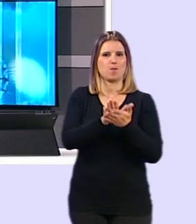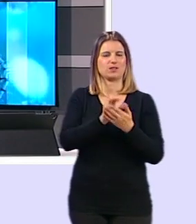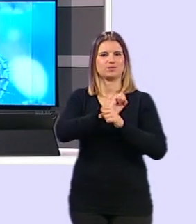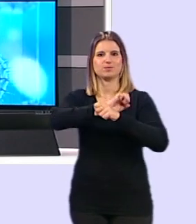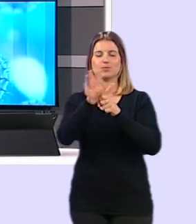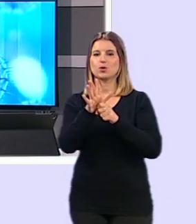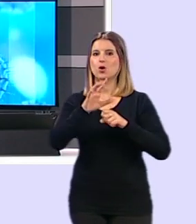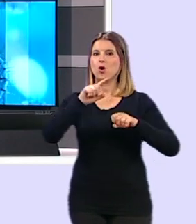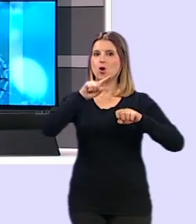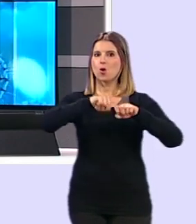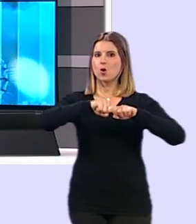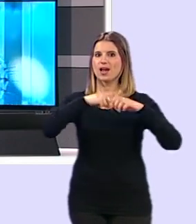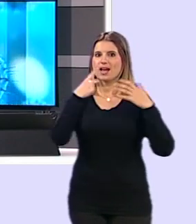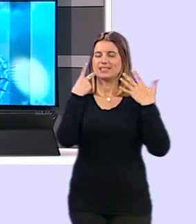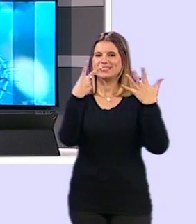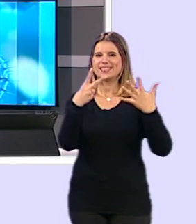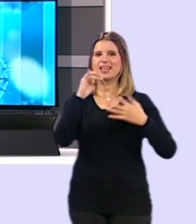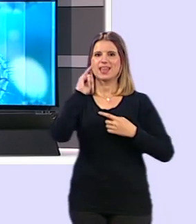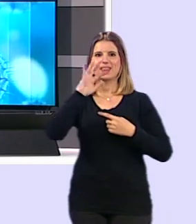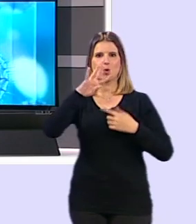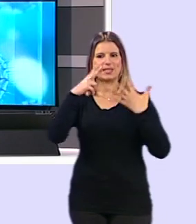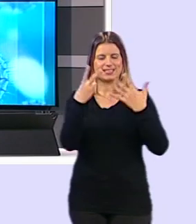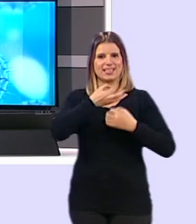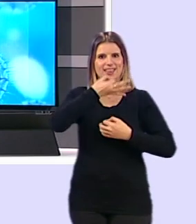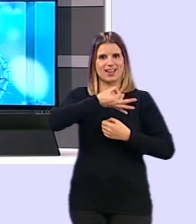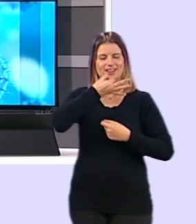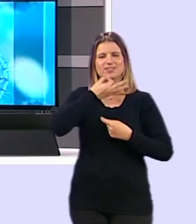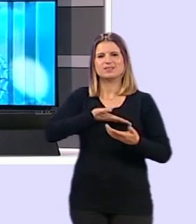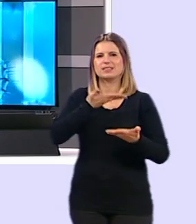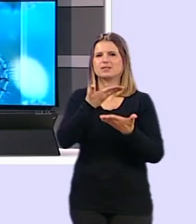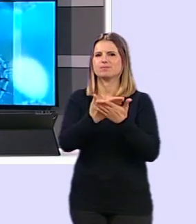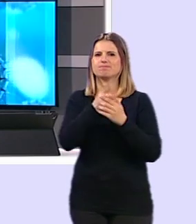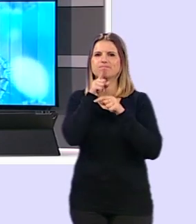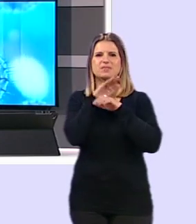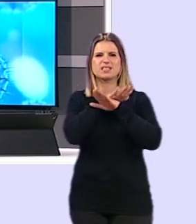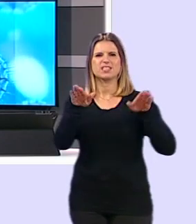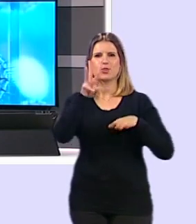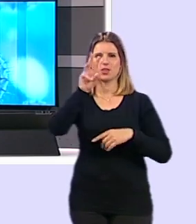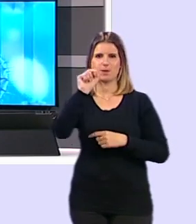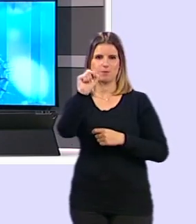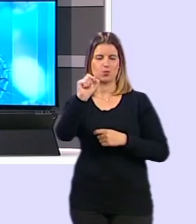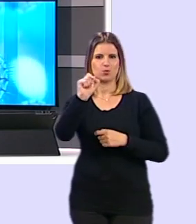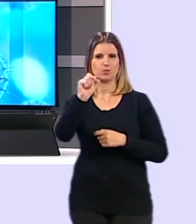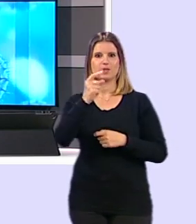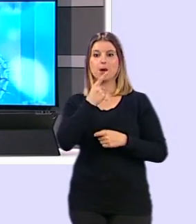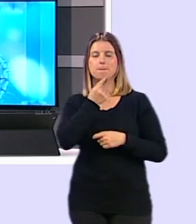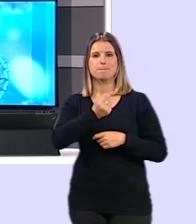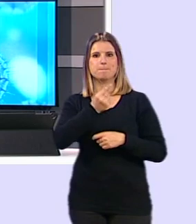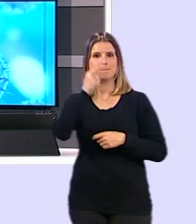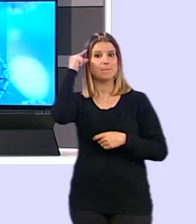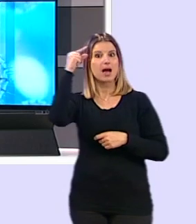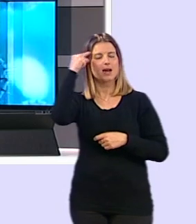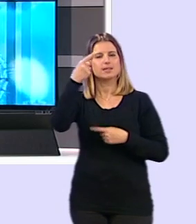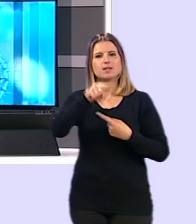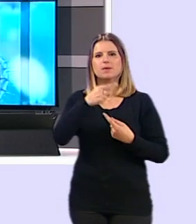a las 7 y 57 de la tarde, en los que proponen guardar tres minutos de silencio. Marín también se ha referido